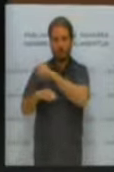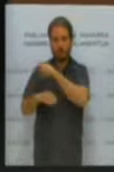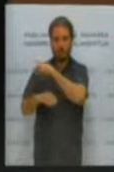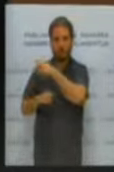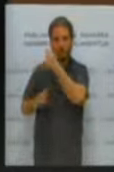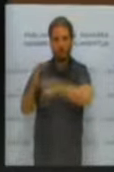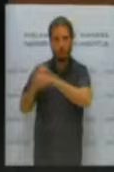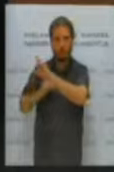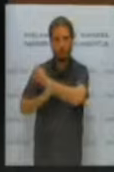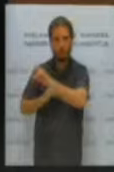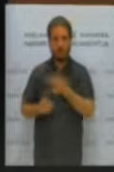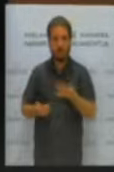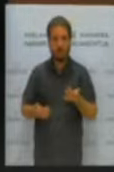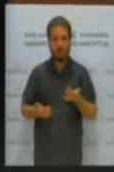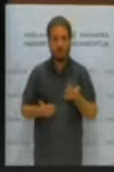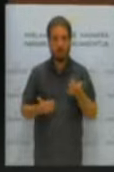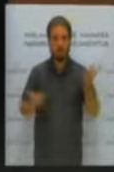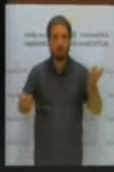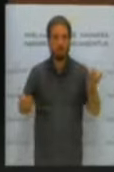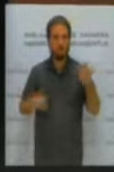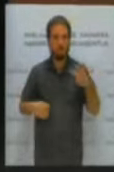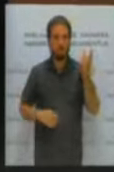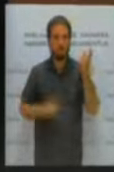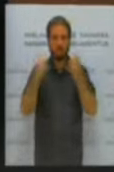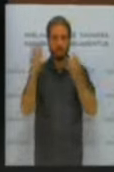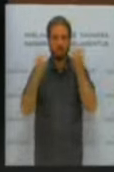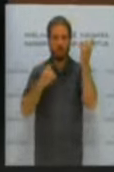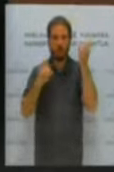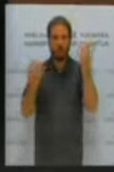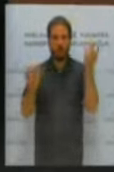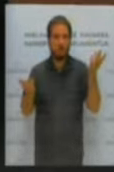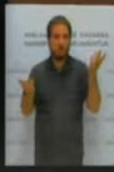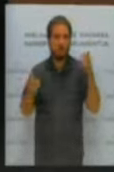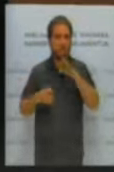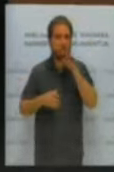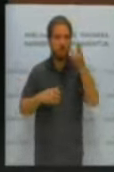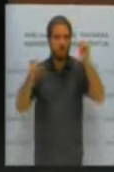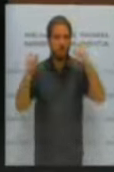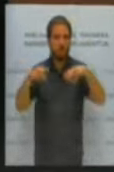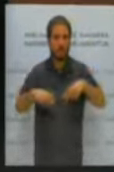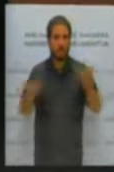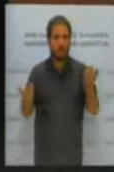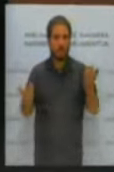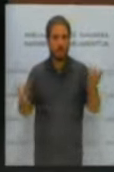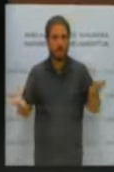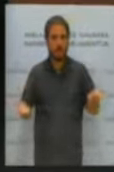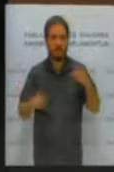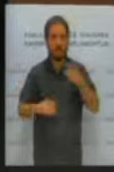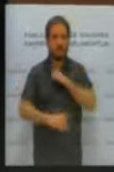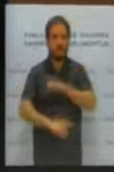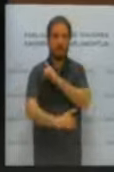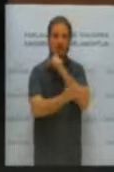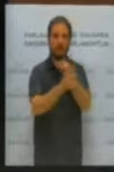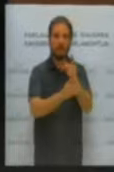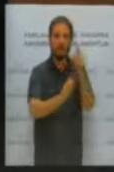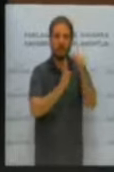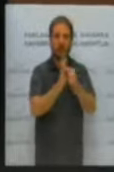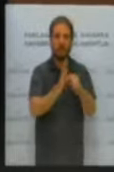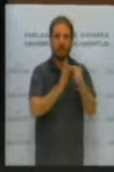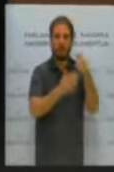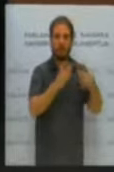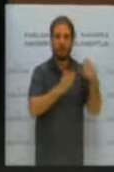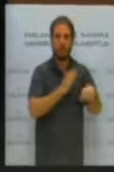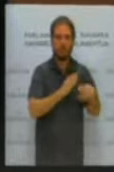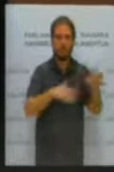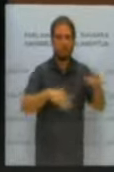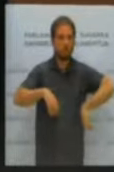Pues bien, solamente con esta arbitrariedad podríamos justificar nuestra oposición a la inclusión de este régimen sancionador. Pero